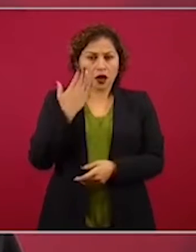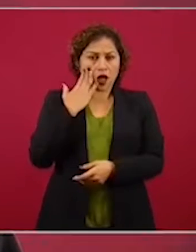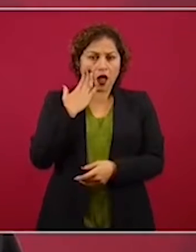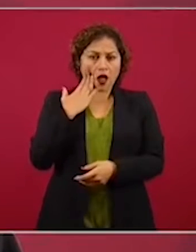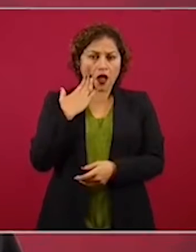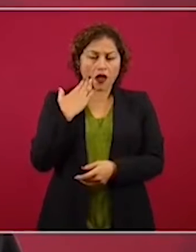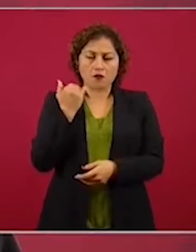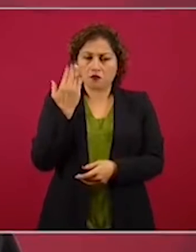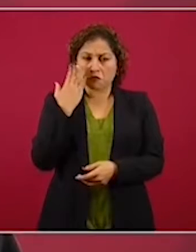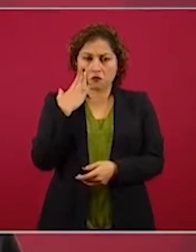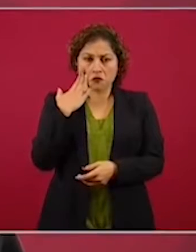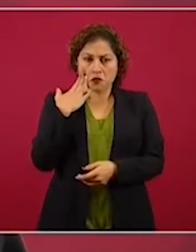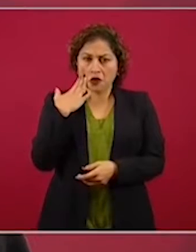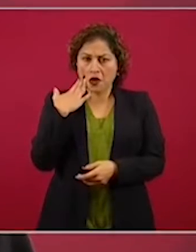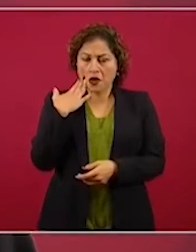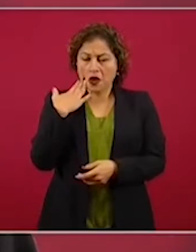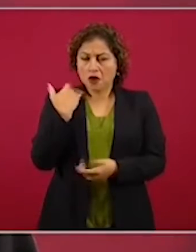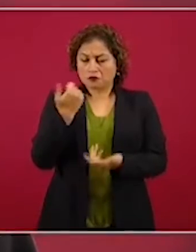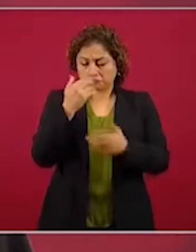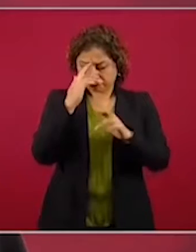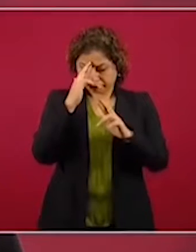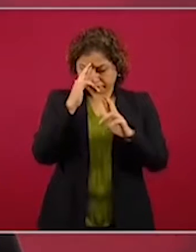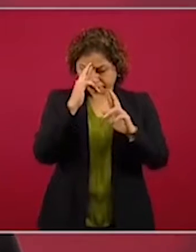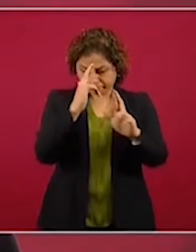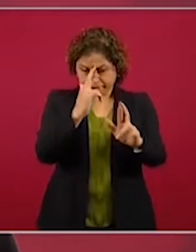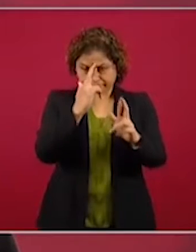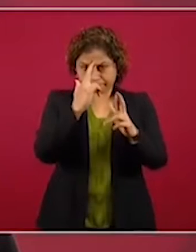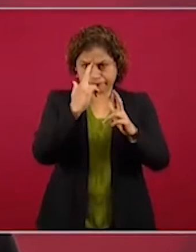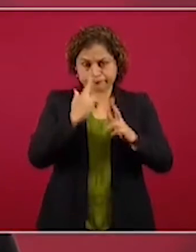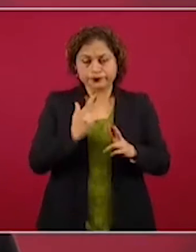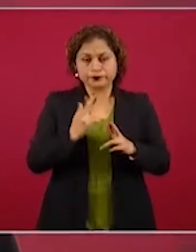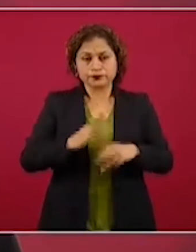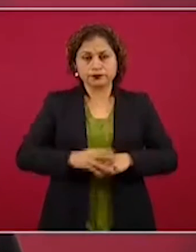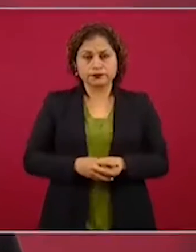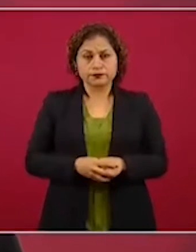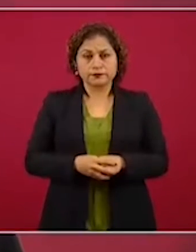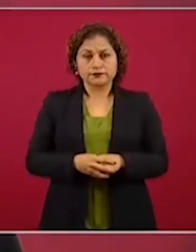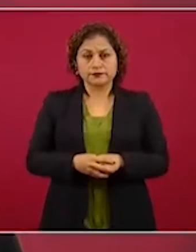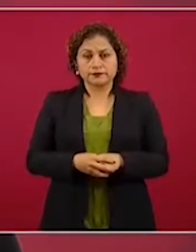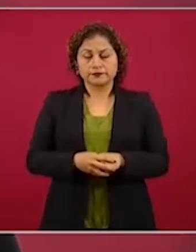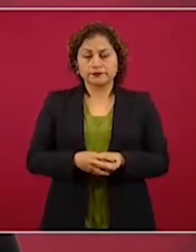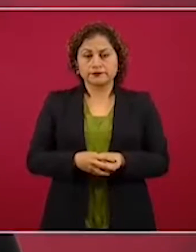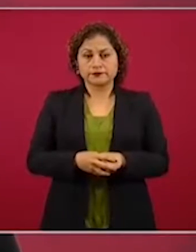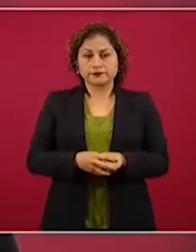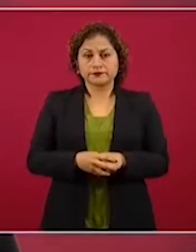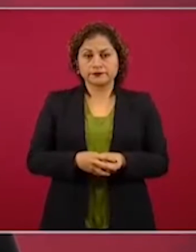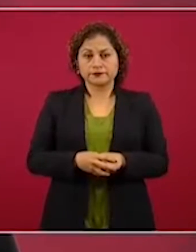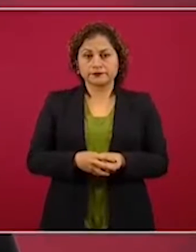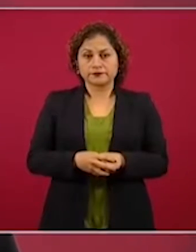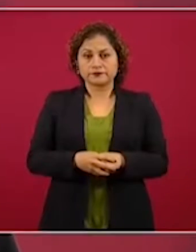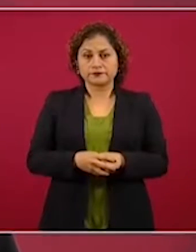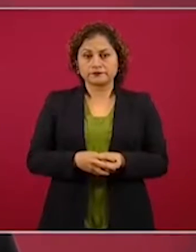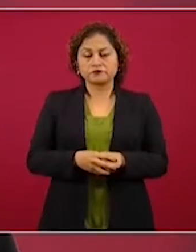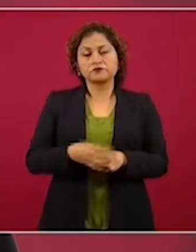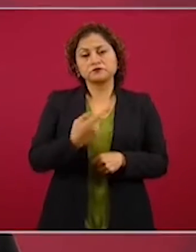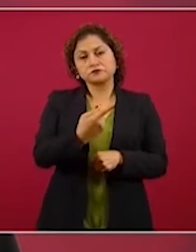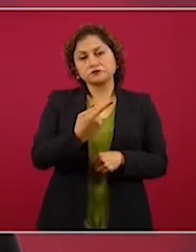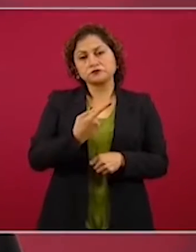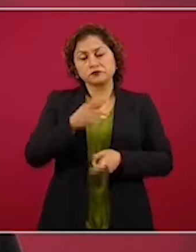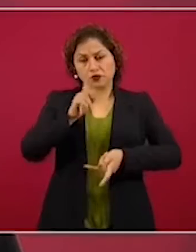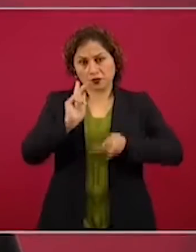respetuosa, hablamos sobre